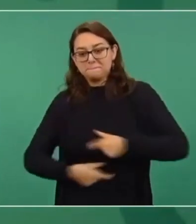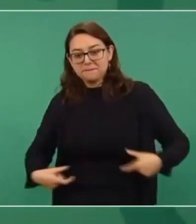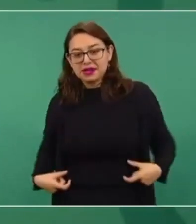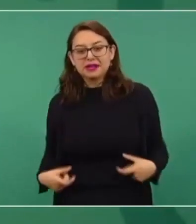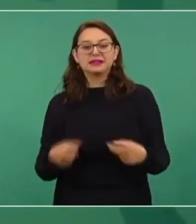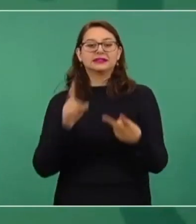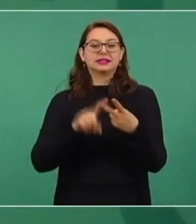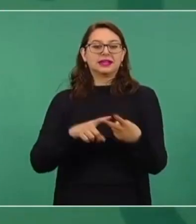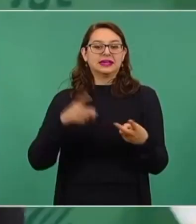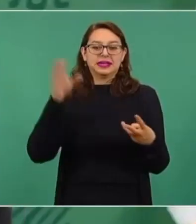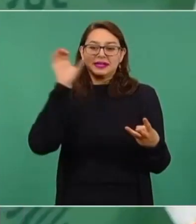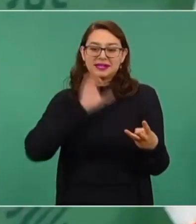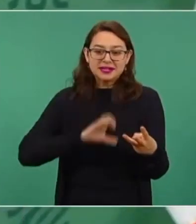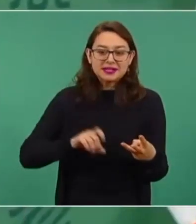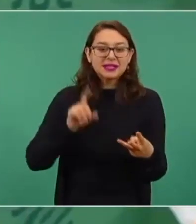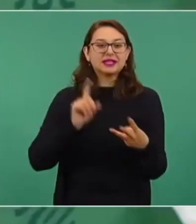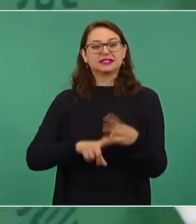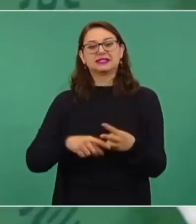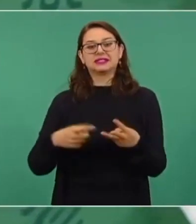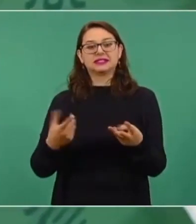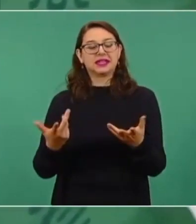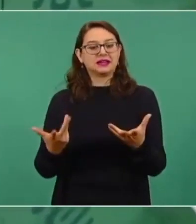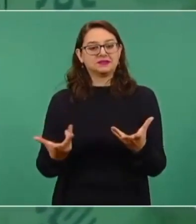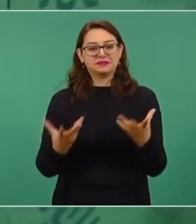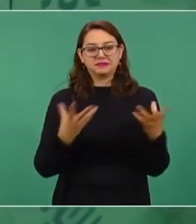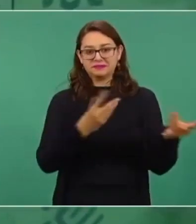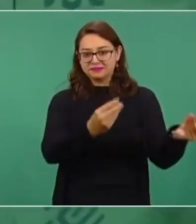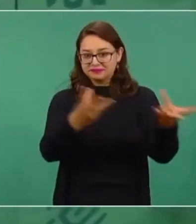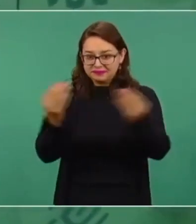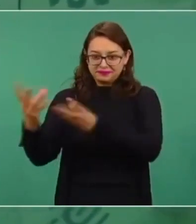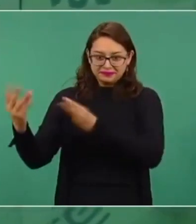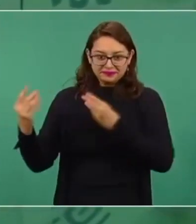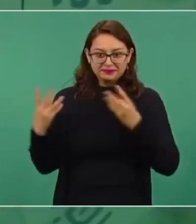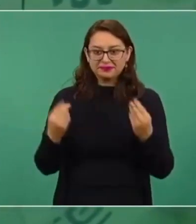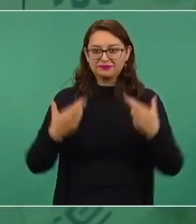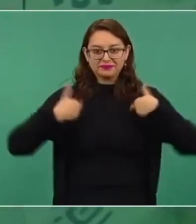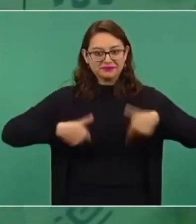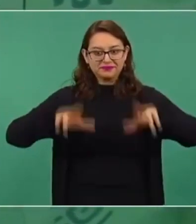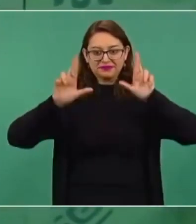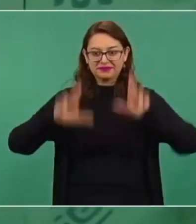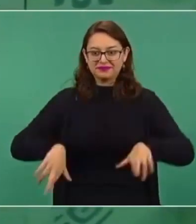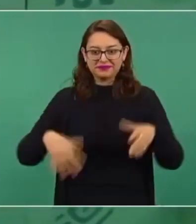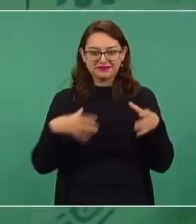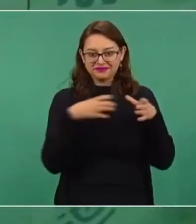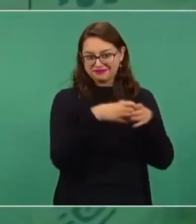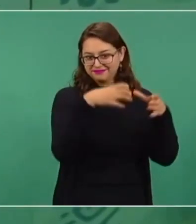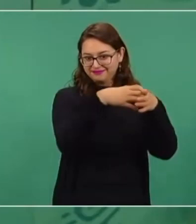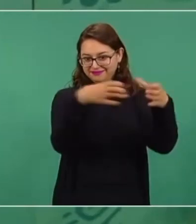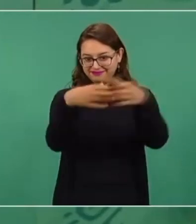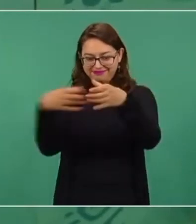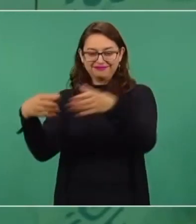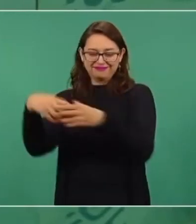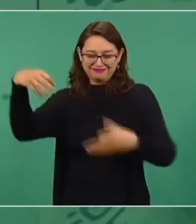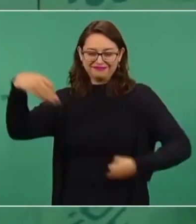carralcistas, todos los que participaron